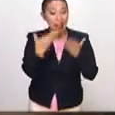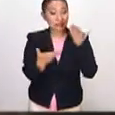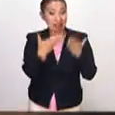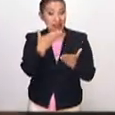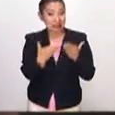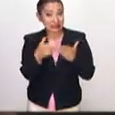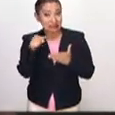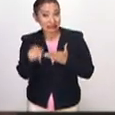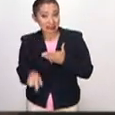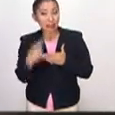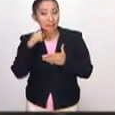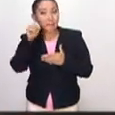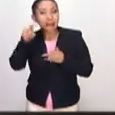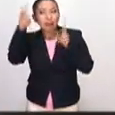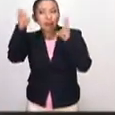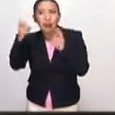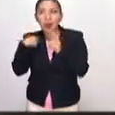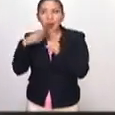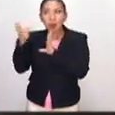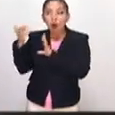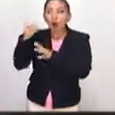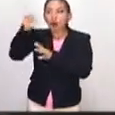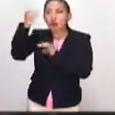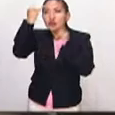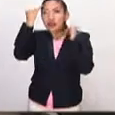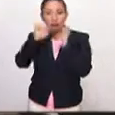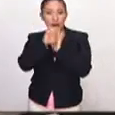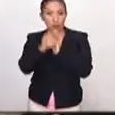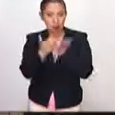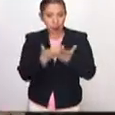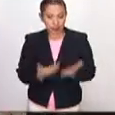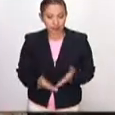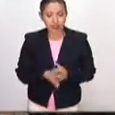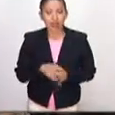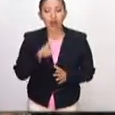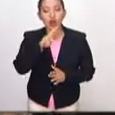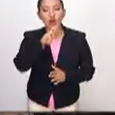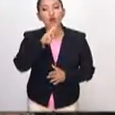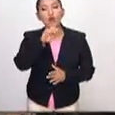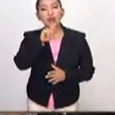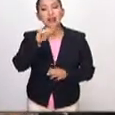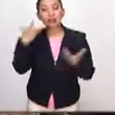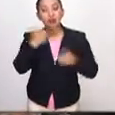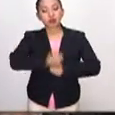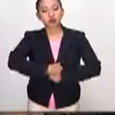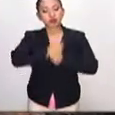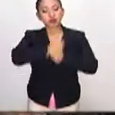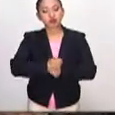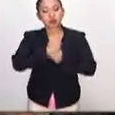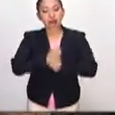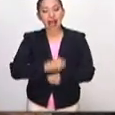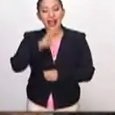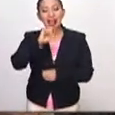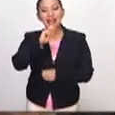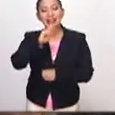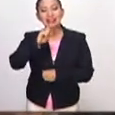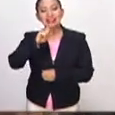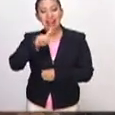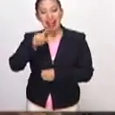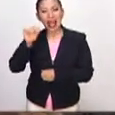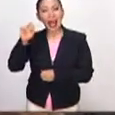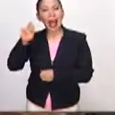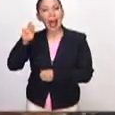de un mismo tema de venían otros, como en este caso. Rubens hizo un calvario para la Catedral de Amberes, evidentemente con la